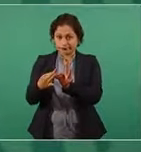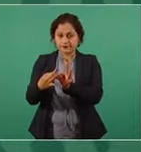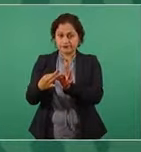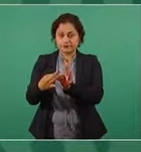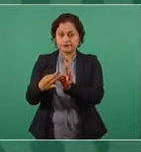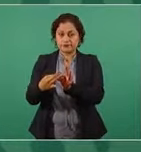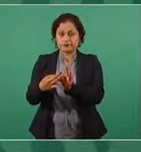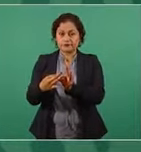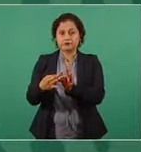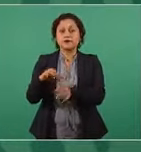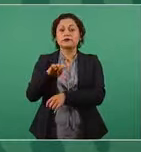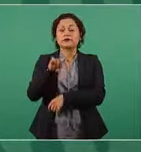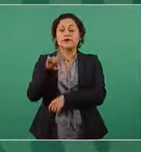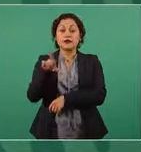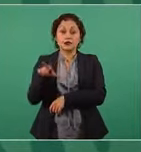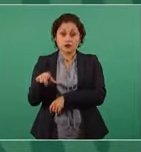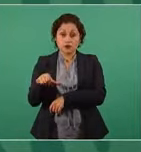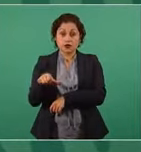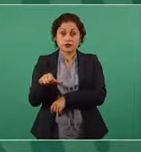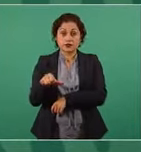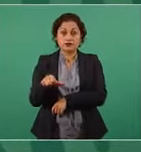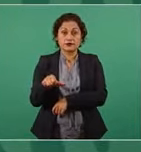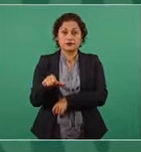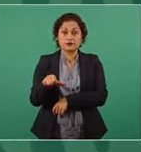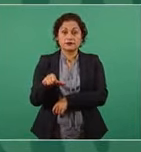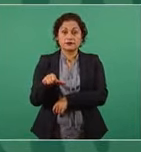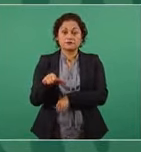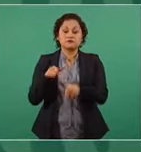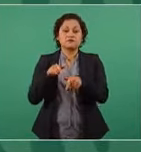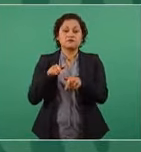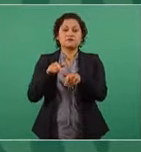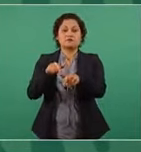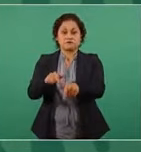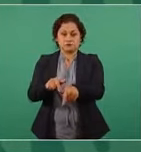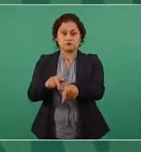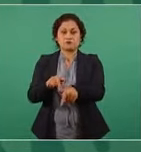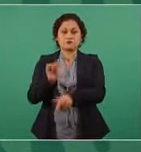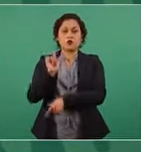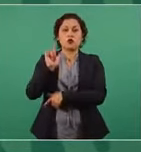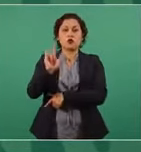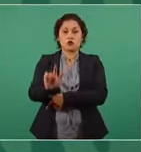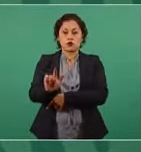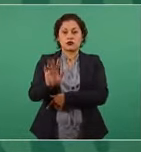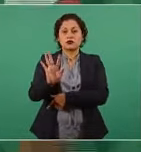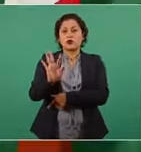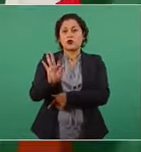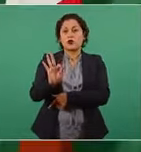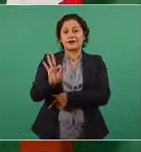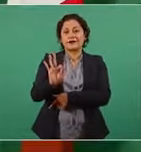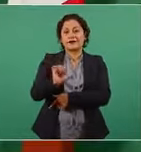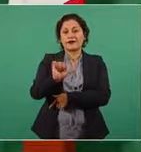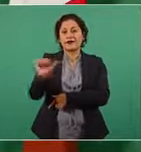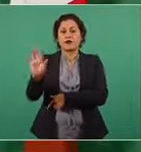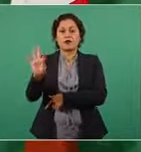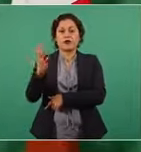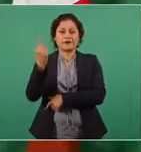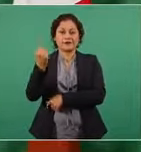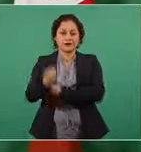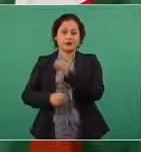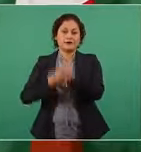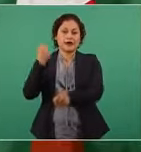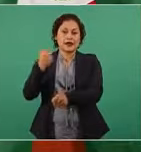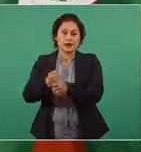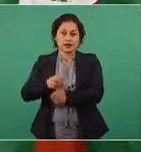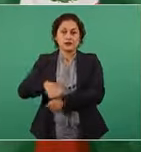con 40, 49, con